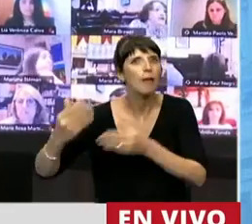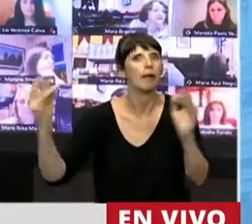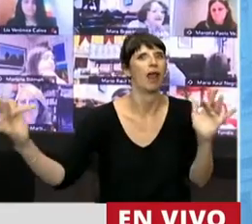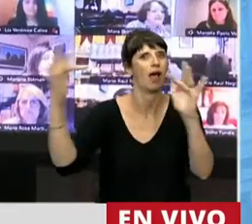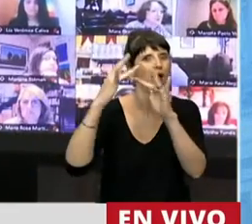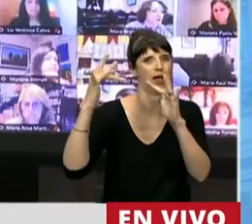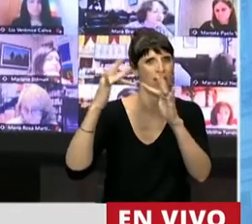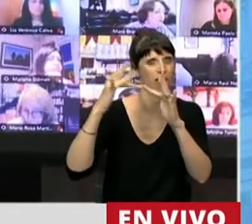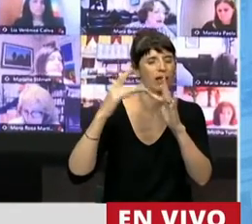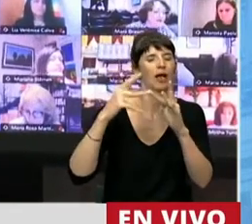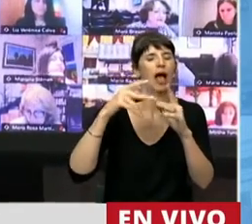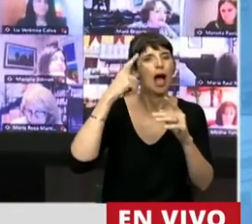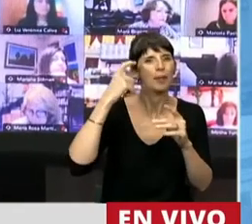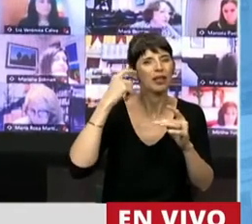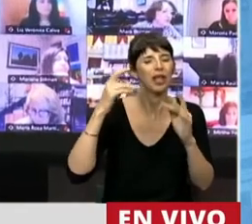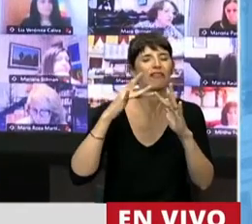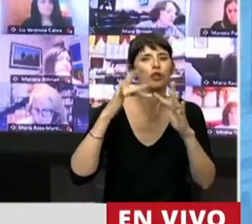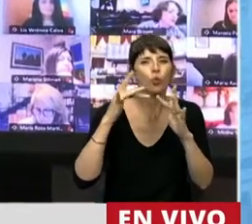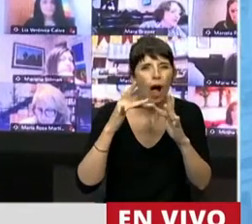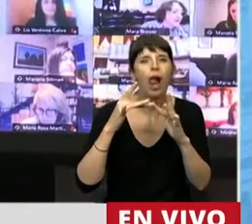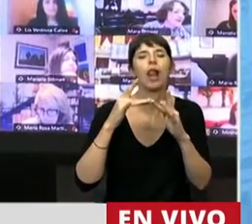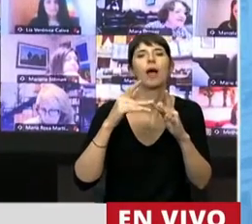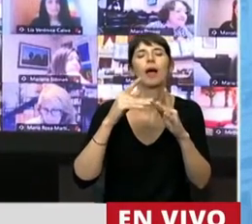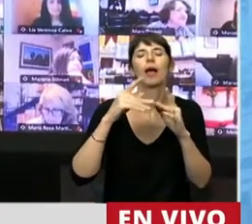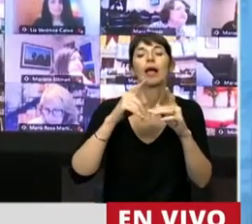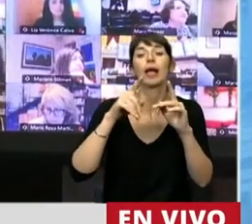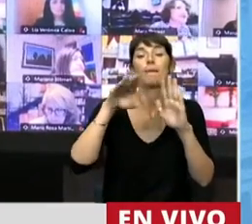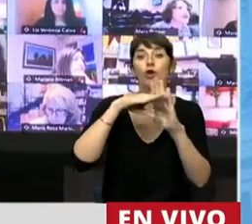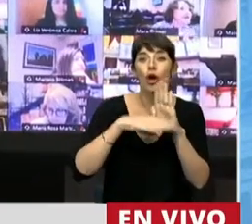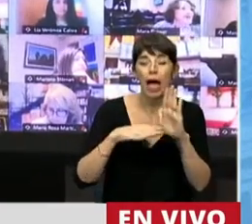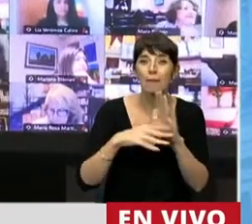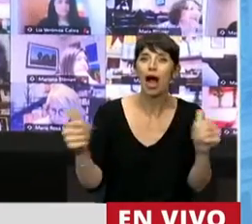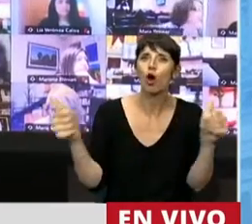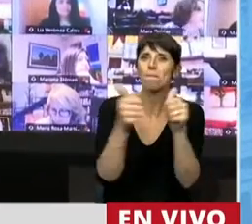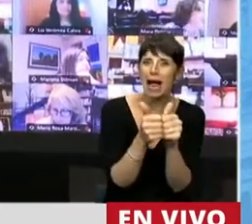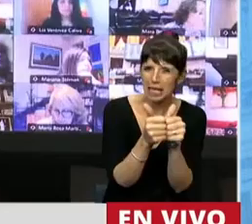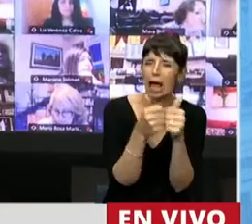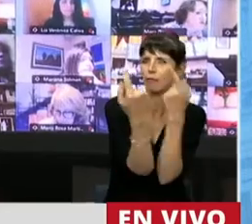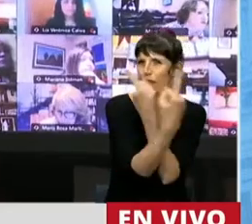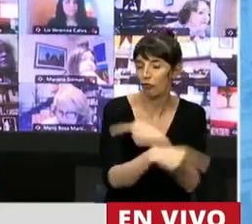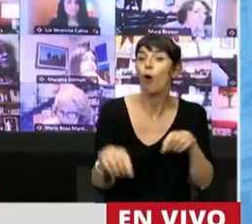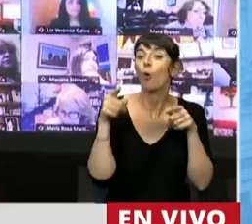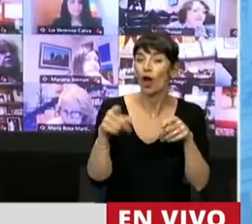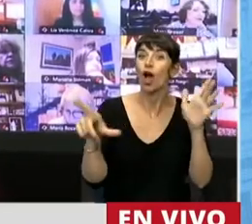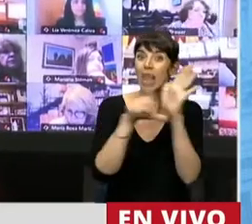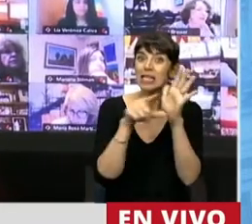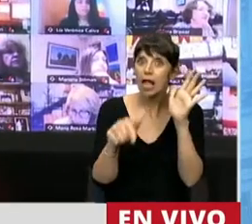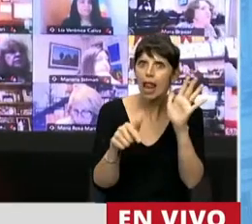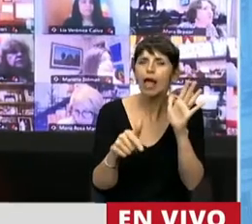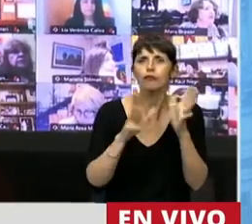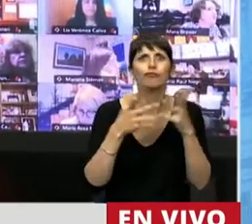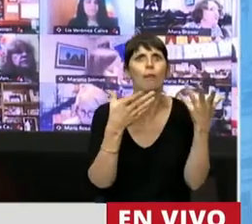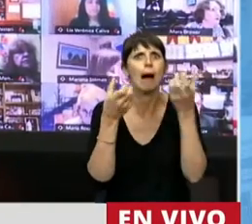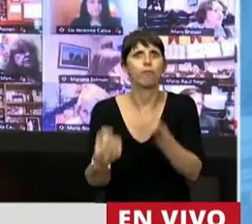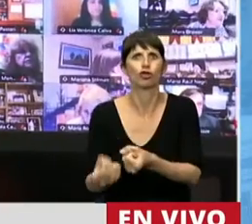virtuales, bueno, el programa Acompañar, etcétera, etcétera. Esta ley que estamos votando justamente acompaña estas políticas públicas.